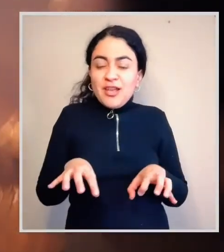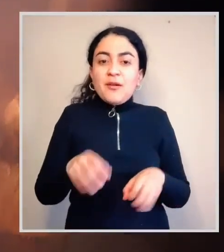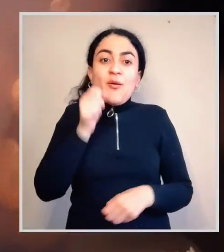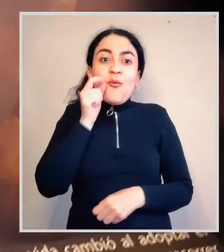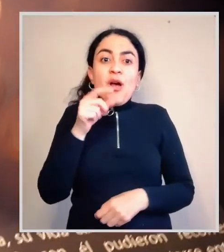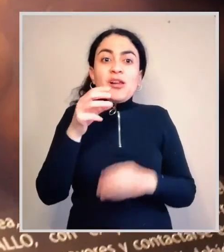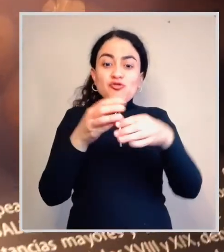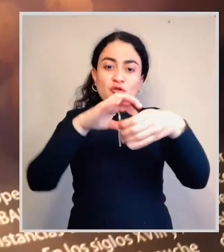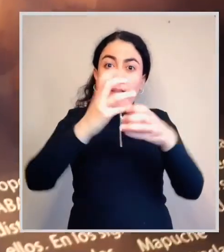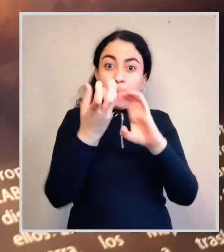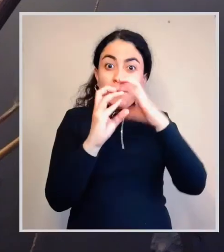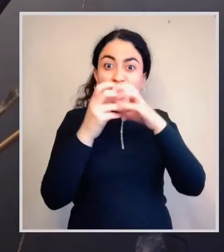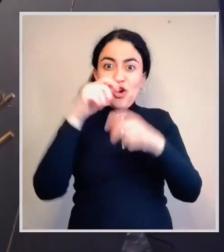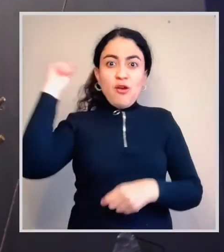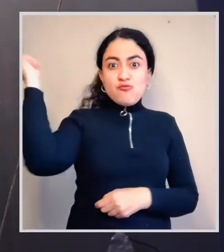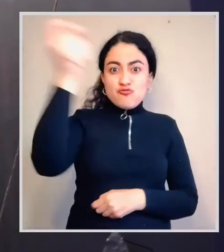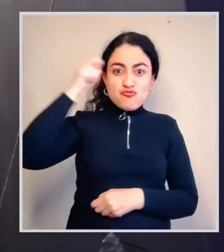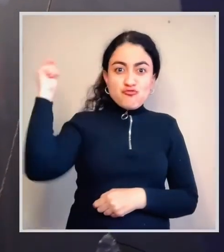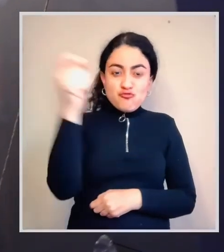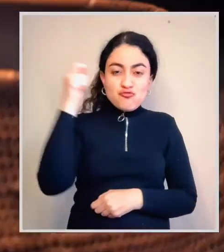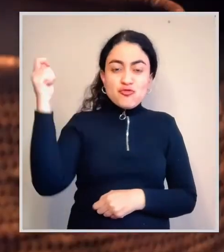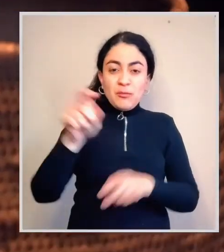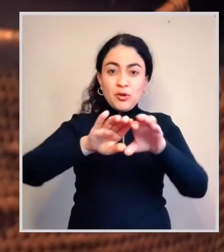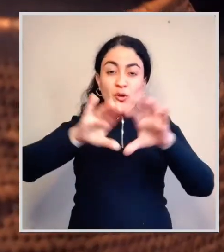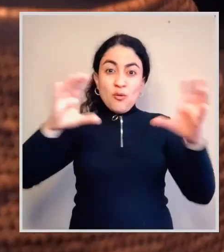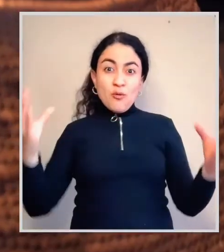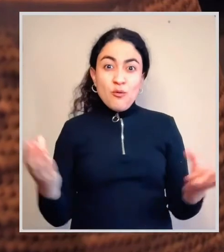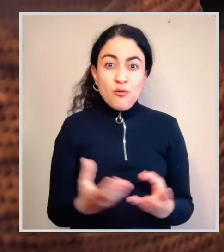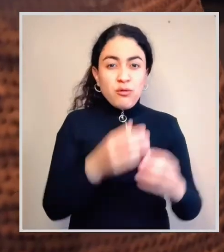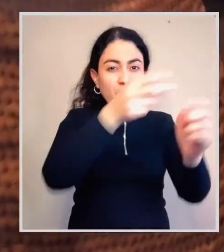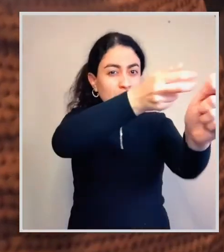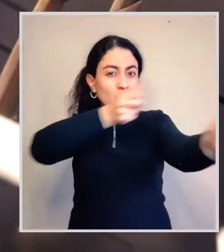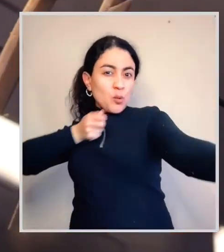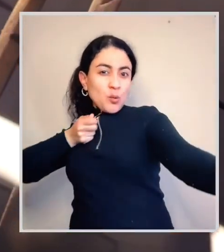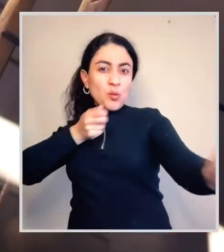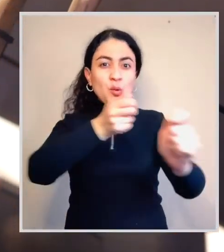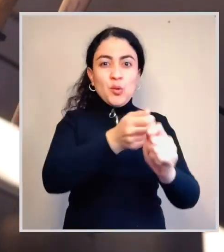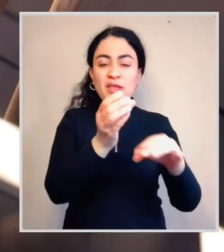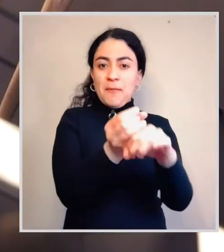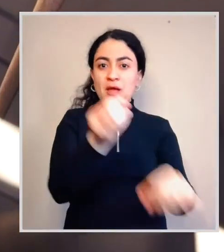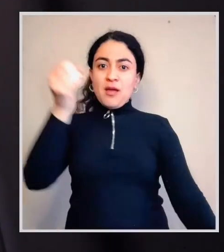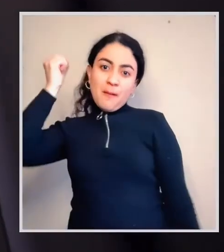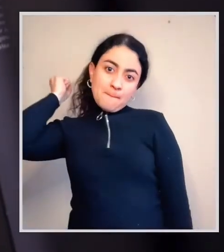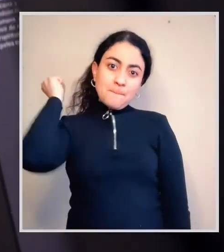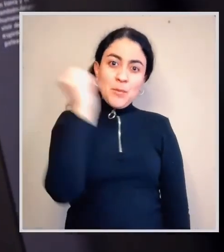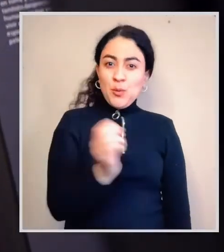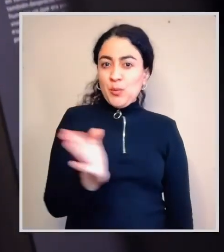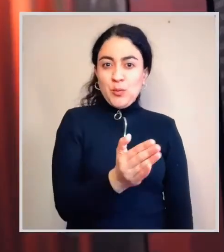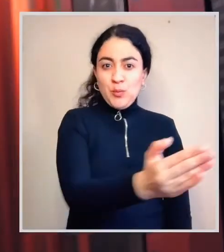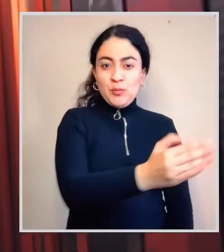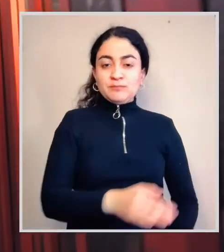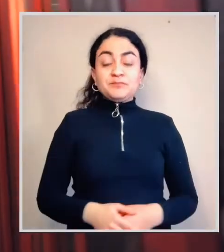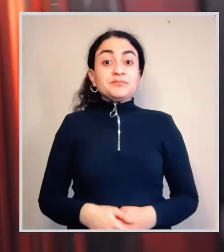como las boleadoras de huelches, los arcos selknam, la cestería cahuéxcar y los arpones yamana.